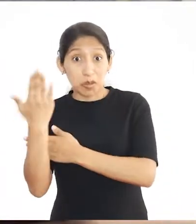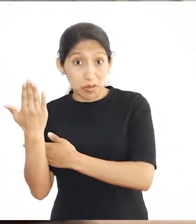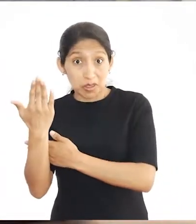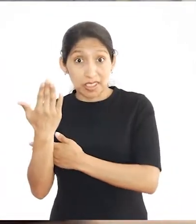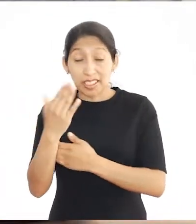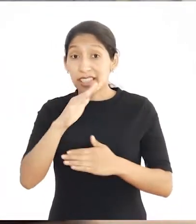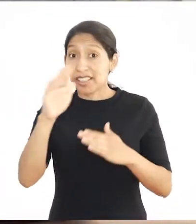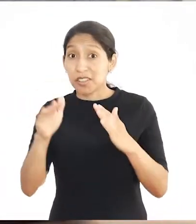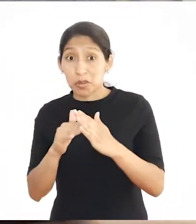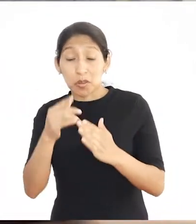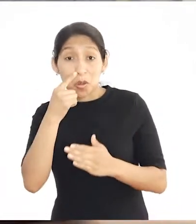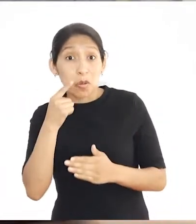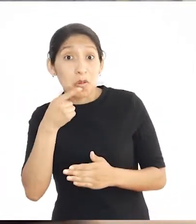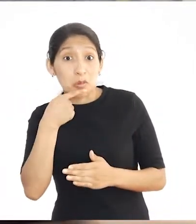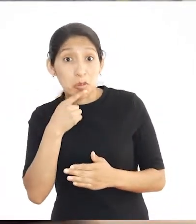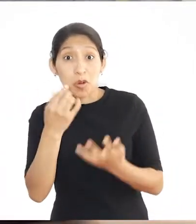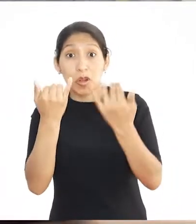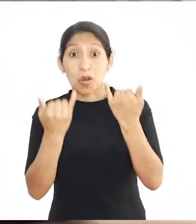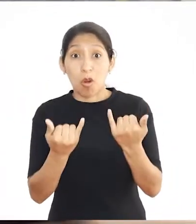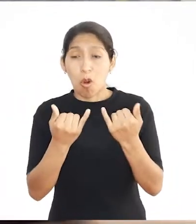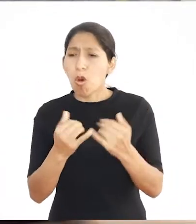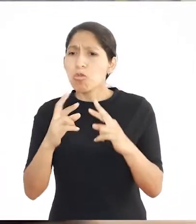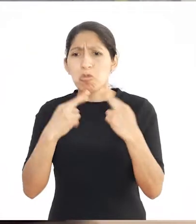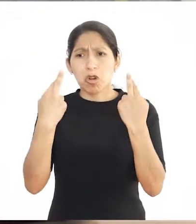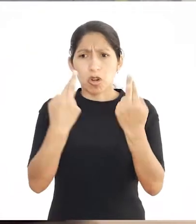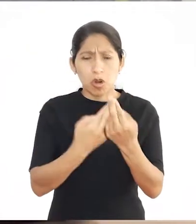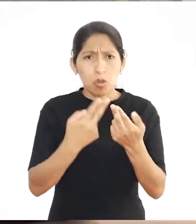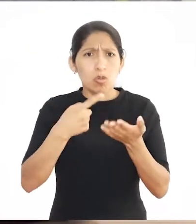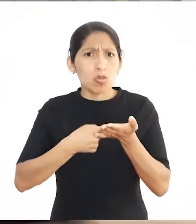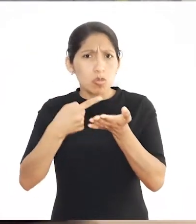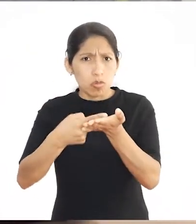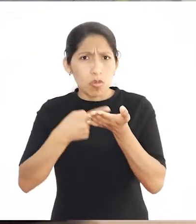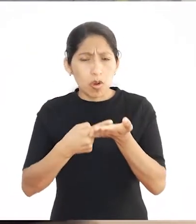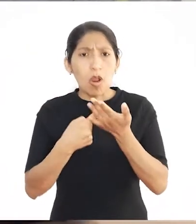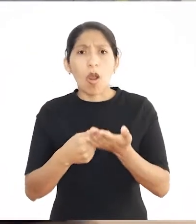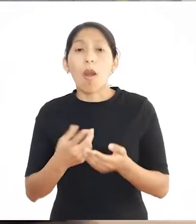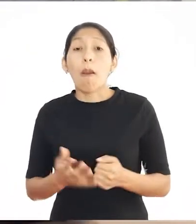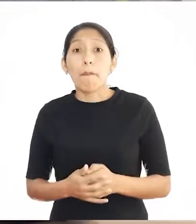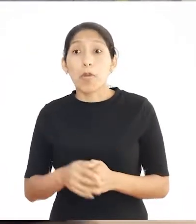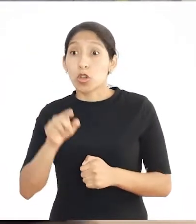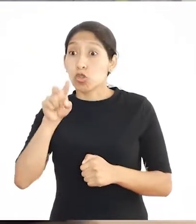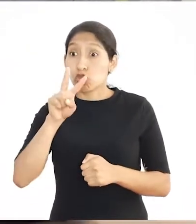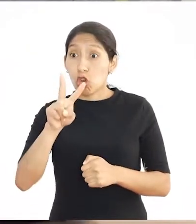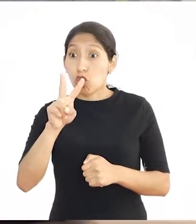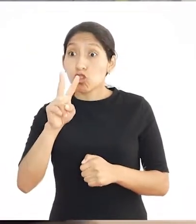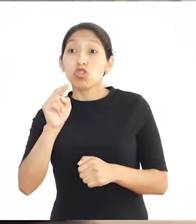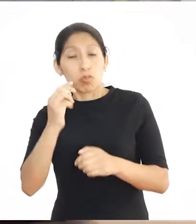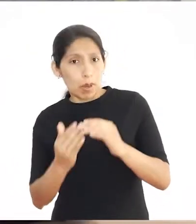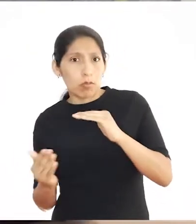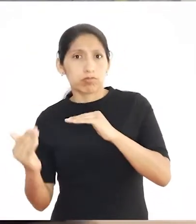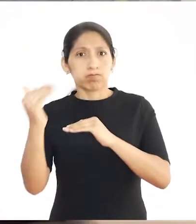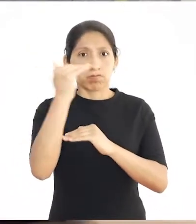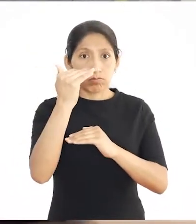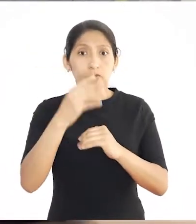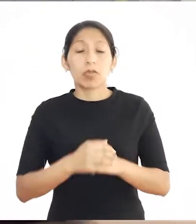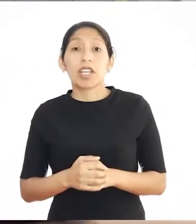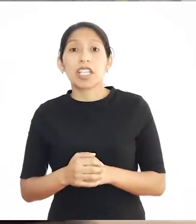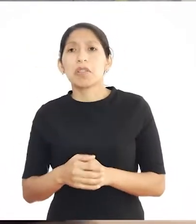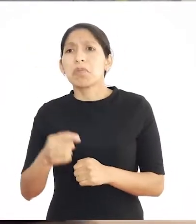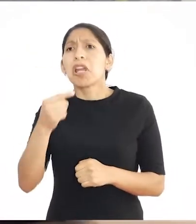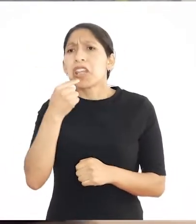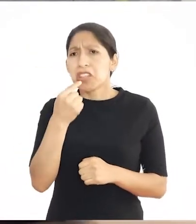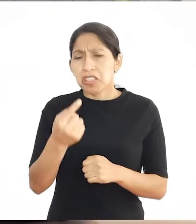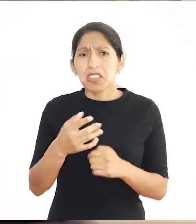Buenos días, señores. Buenos días, señoras. El día de hoy los he reunido porque vamos a ascender a dos de ustedes. Me han